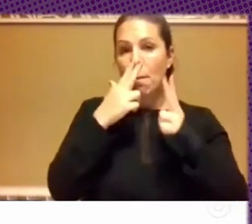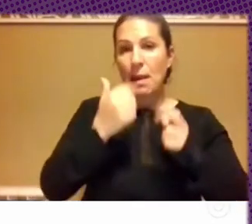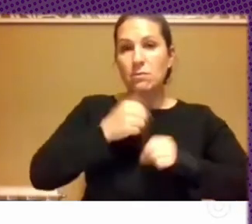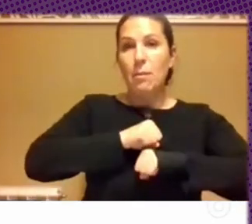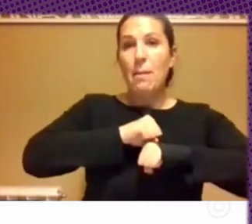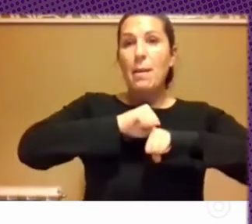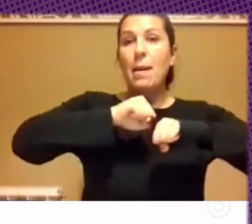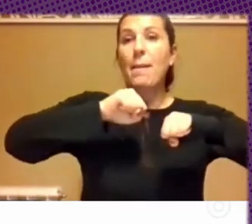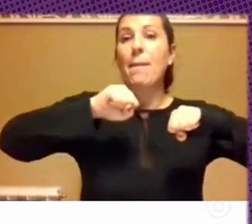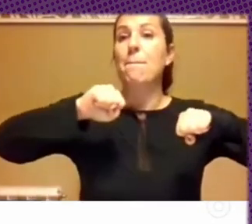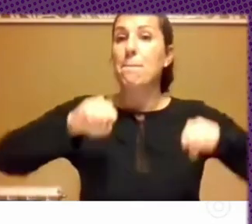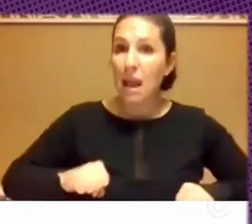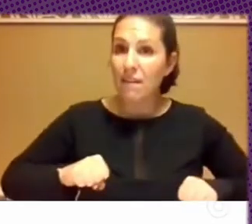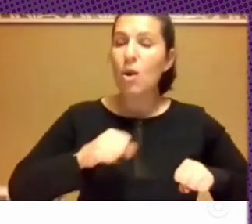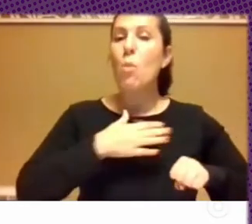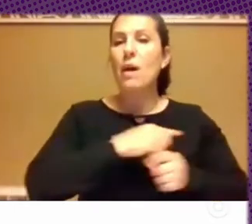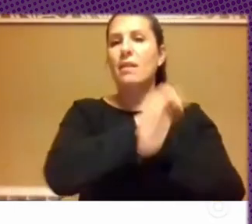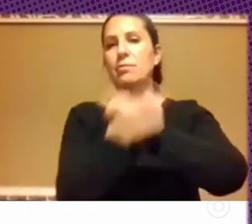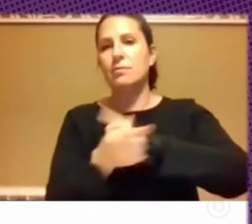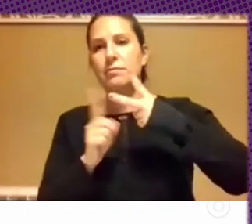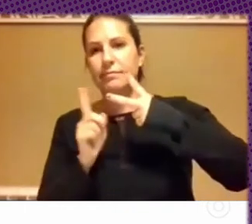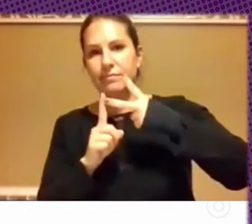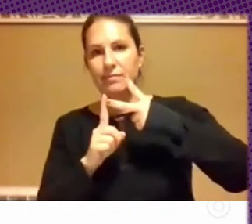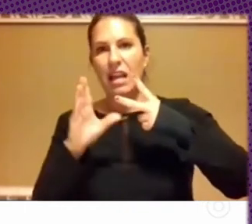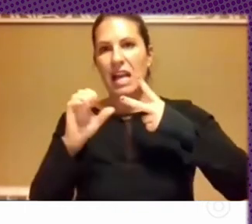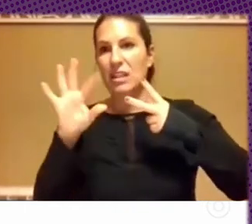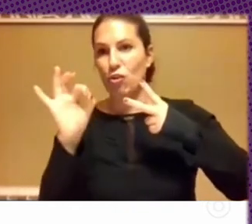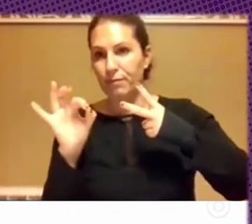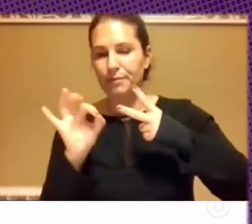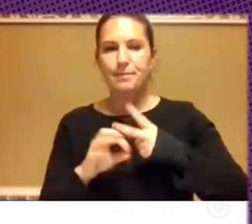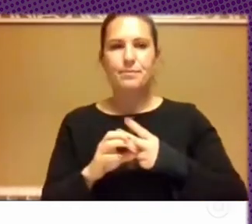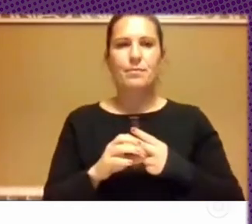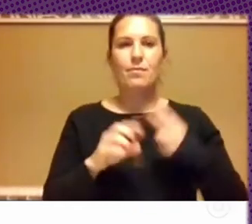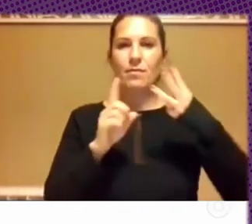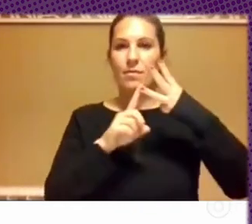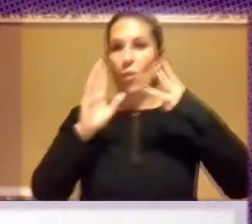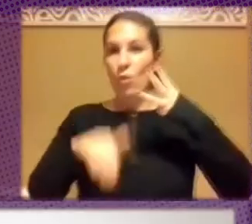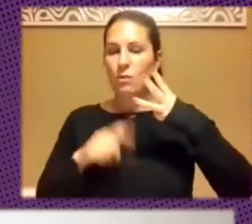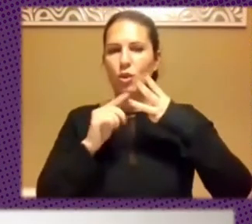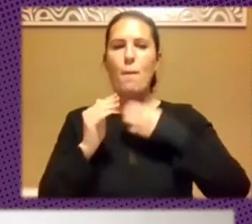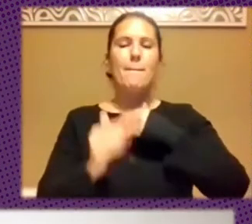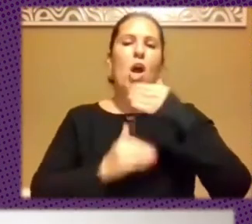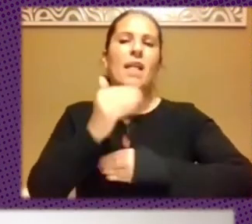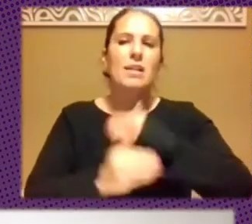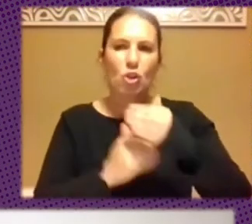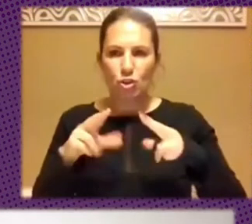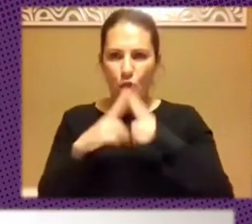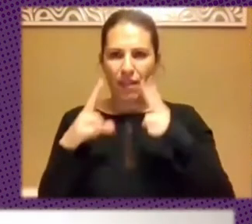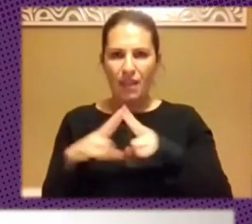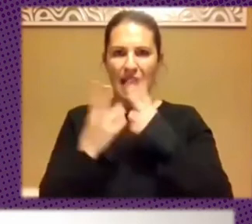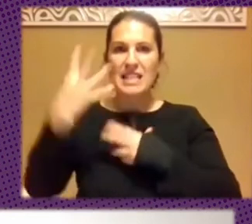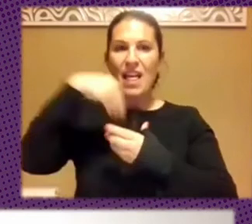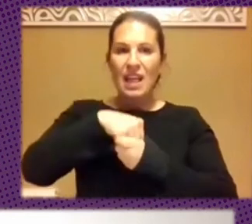panorama social puede pasar a ser un caso. Y finalmente tenemos los procesos sociales, los procesos son conjuntos de